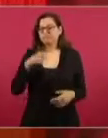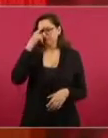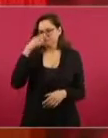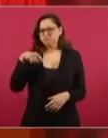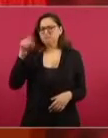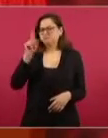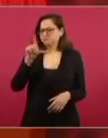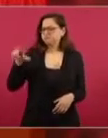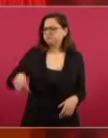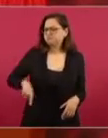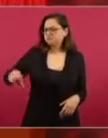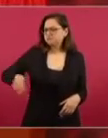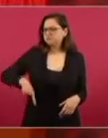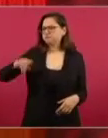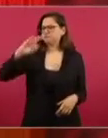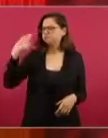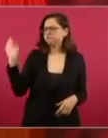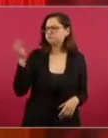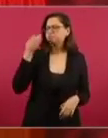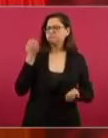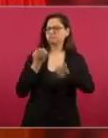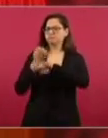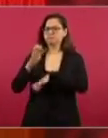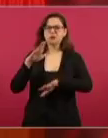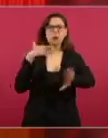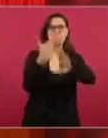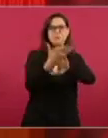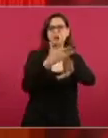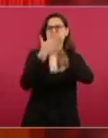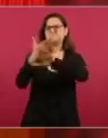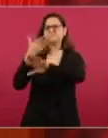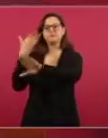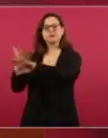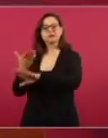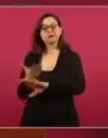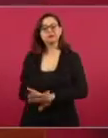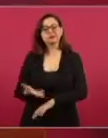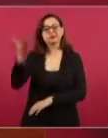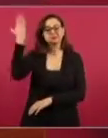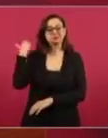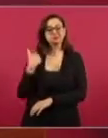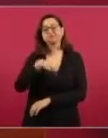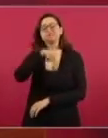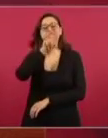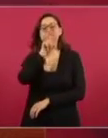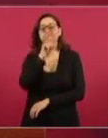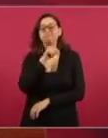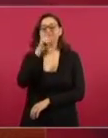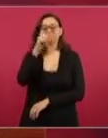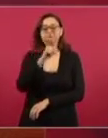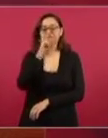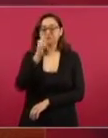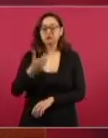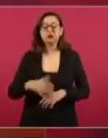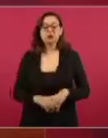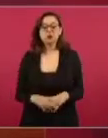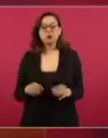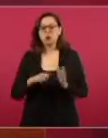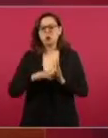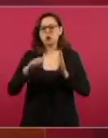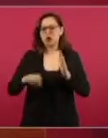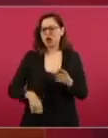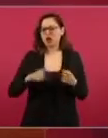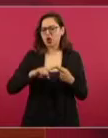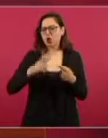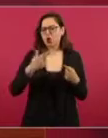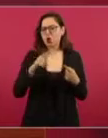se hacía nunca. Antes, cuando eran sujetos a control férreo, conocimos casos como el de Gutiérrez Vivó, el de